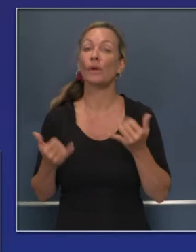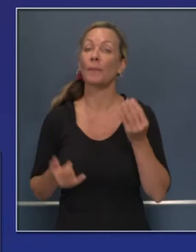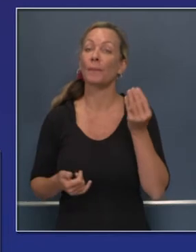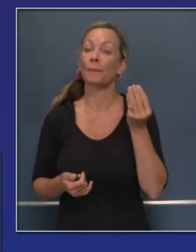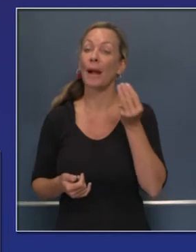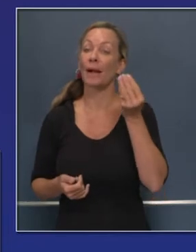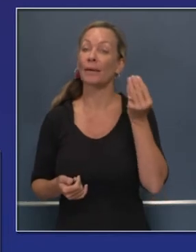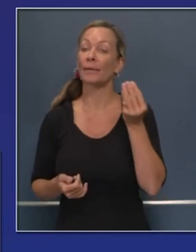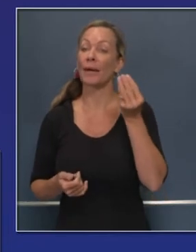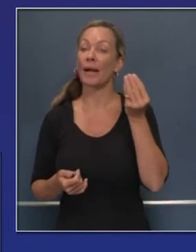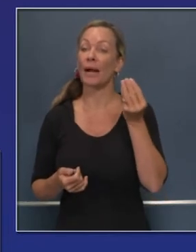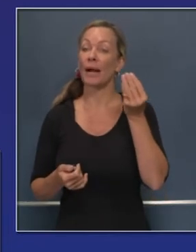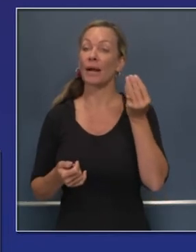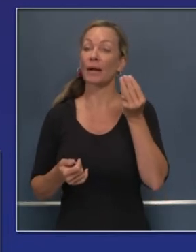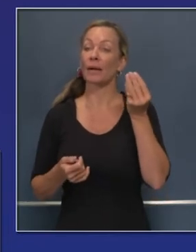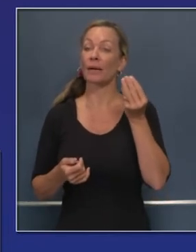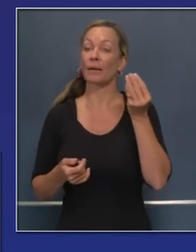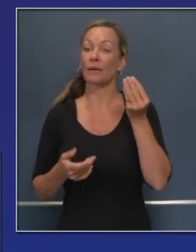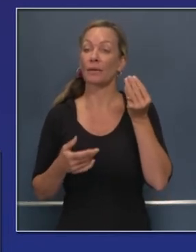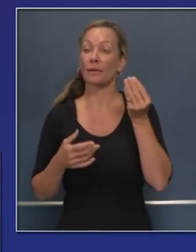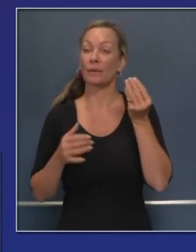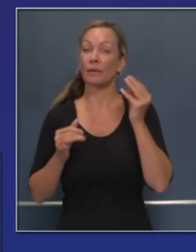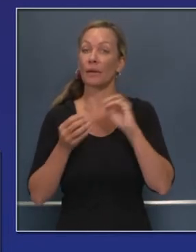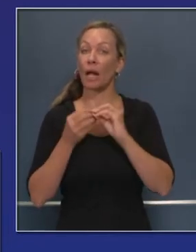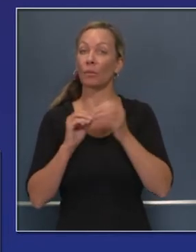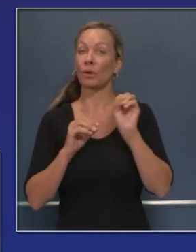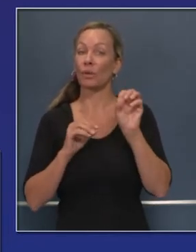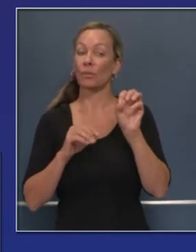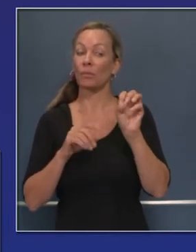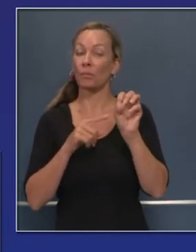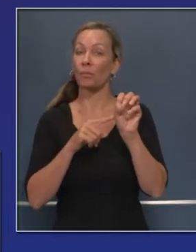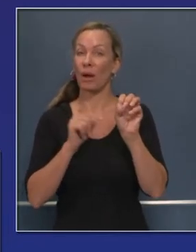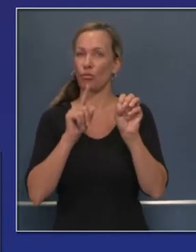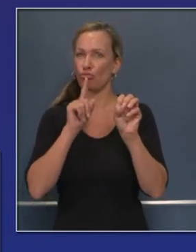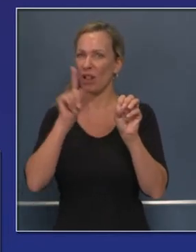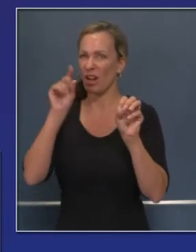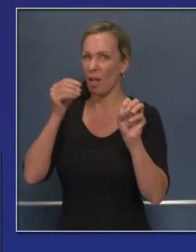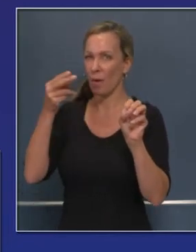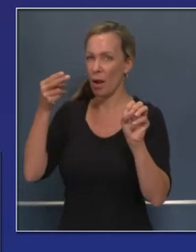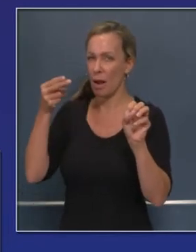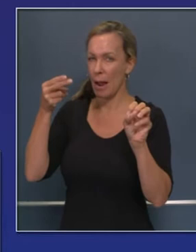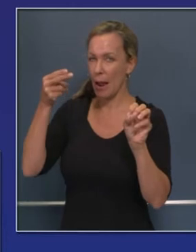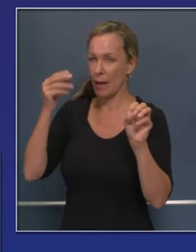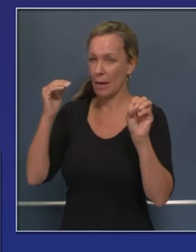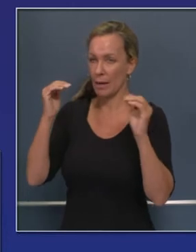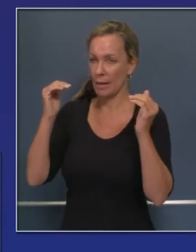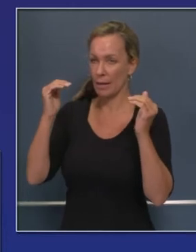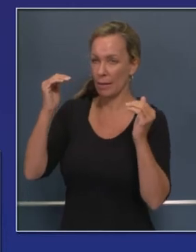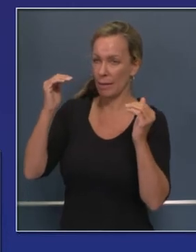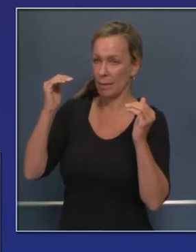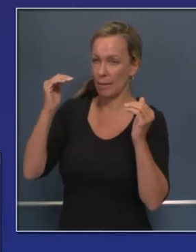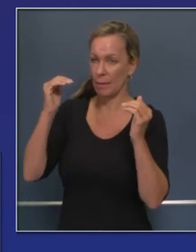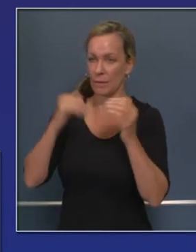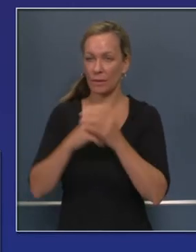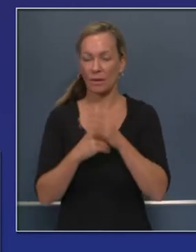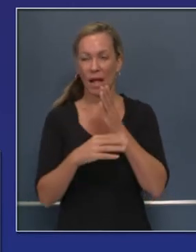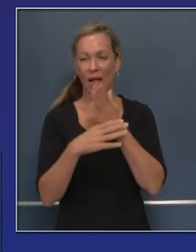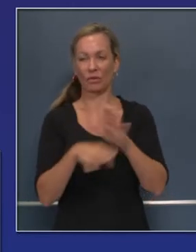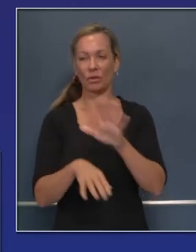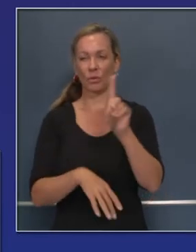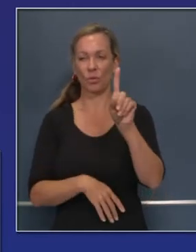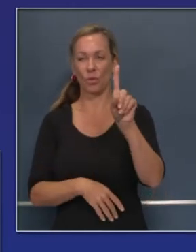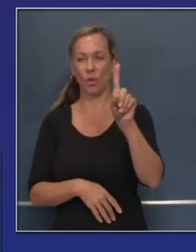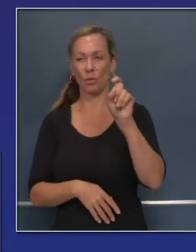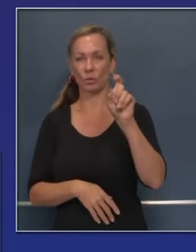reportes de los casos llegan un poco retrasados. Lo vimos la semana pasada, pero fíjense en los promedios.